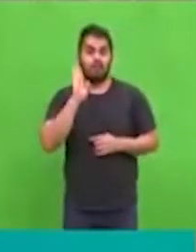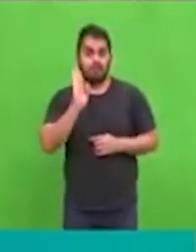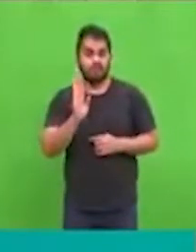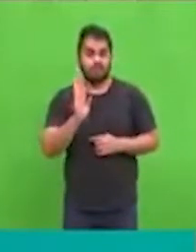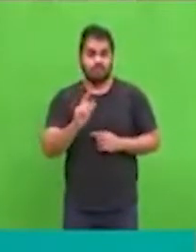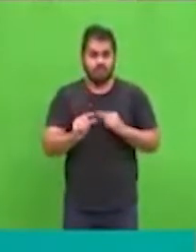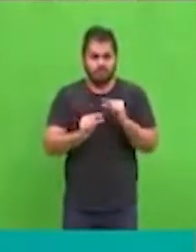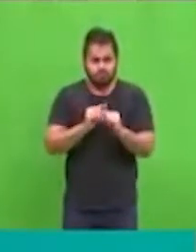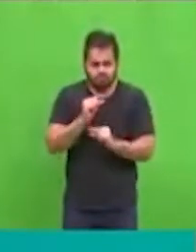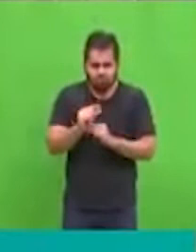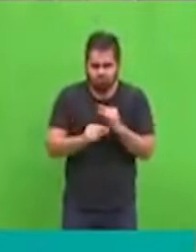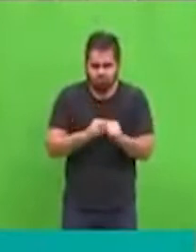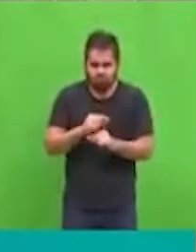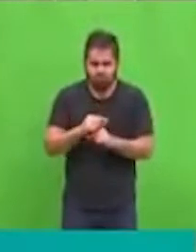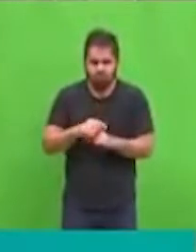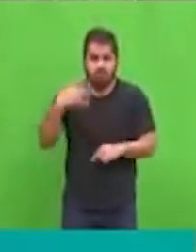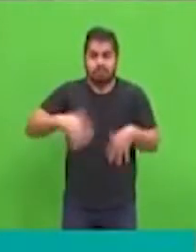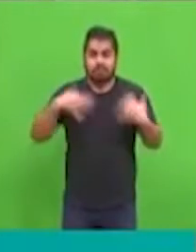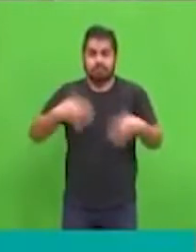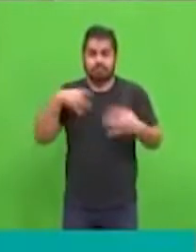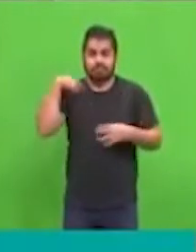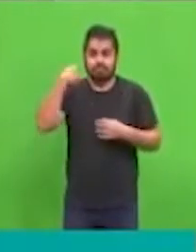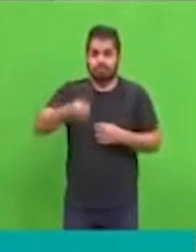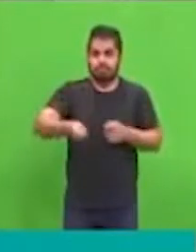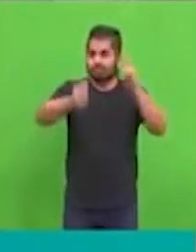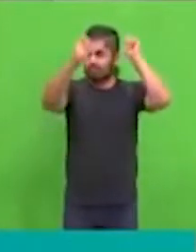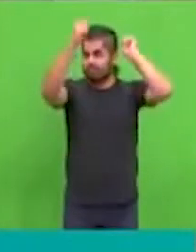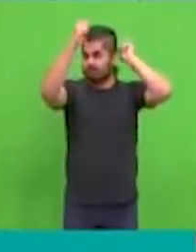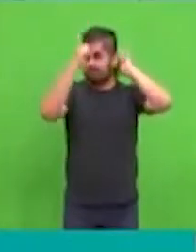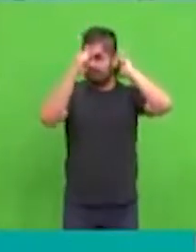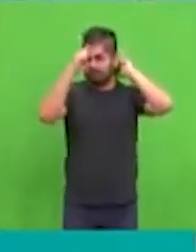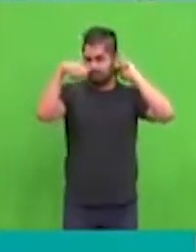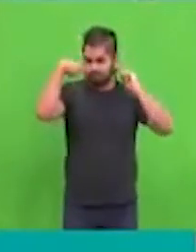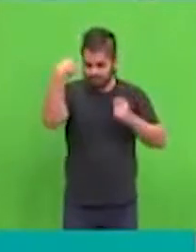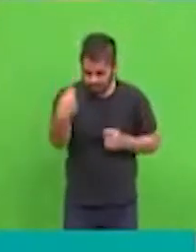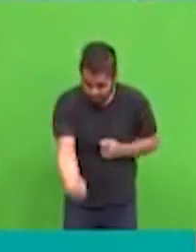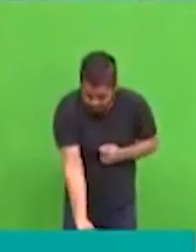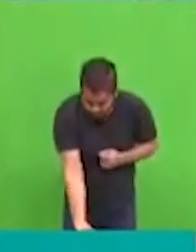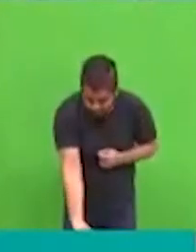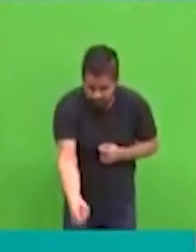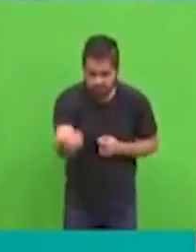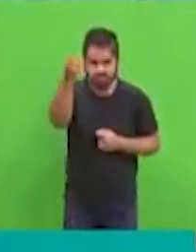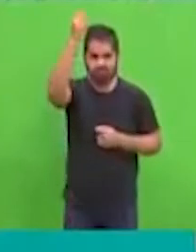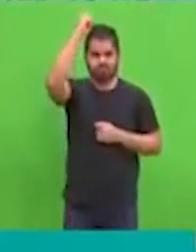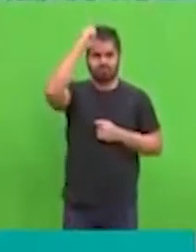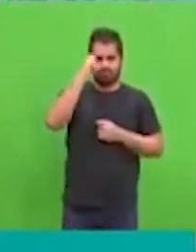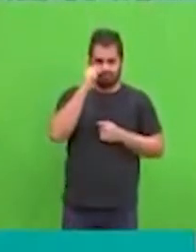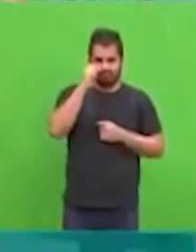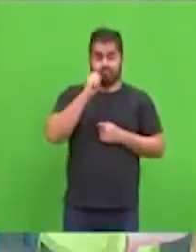este canal de oficio. Bueno, desde el MITIC tenemos la elección de todos los programas de Paraguay TV,